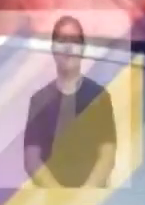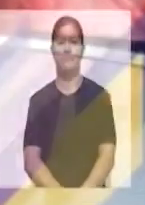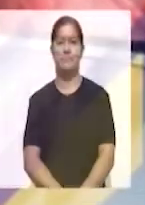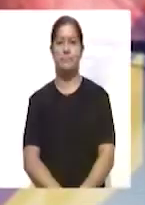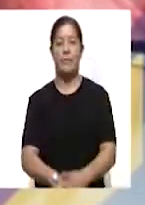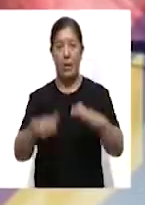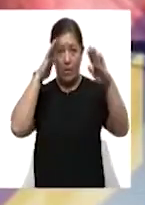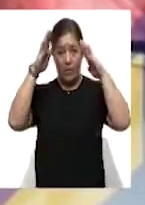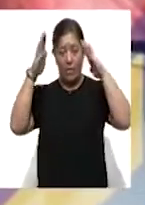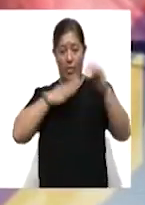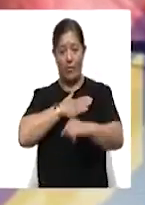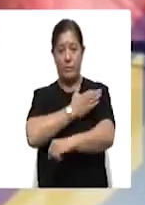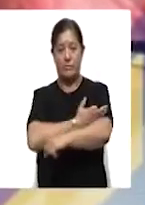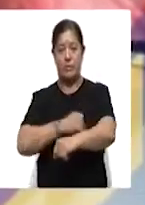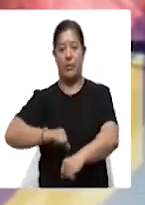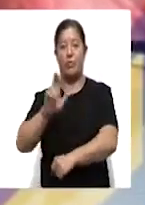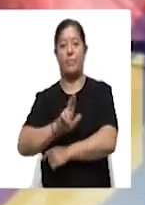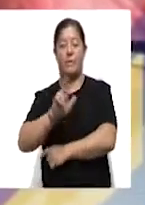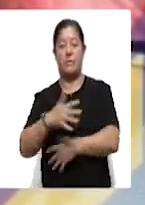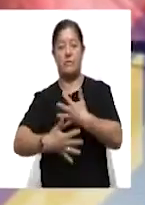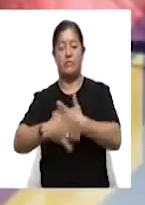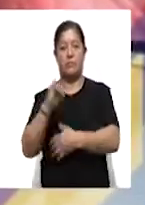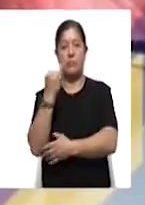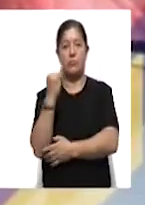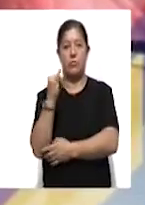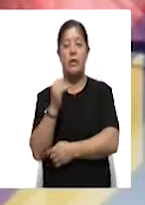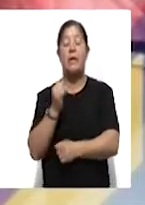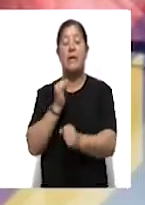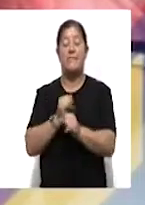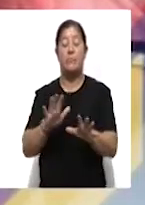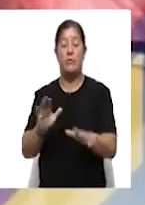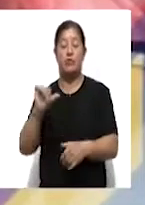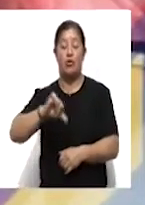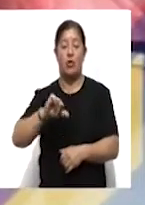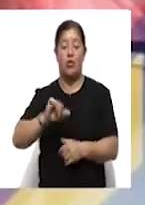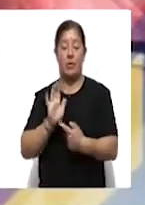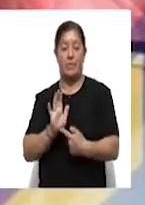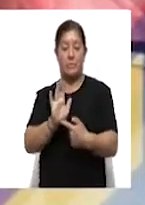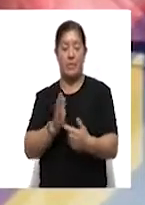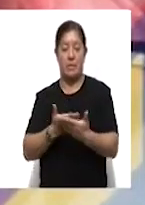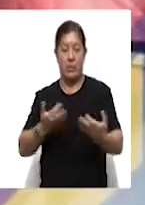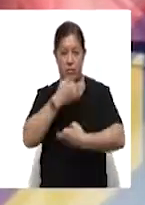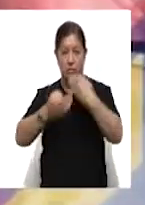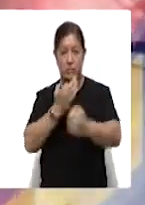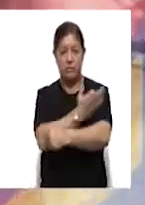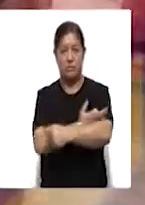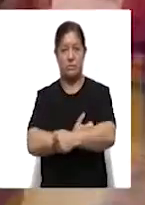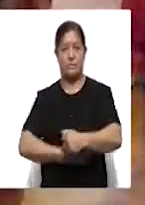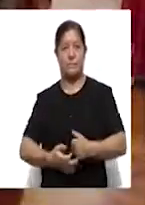Hola, buenas tardes, hoy es martes quince de junio y esta es la información que le presentaremos en la emisión Vespertina de Ahora Noticias.